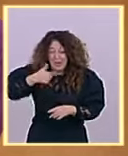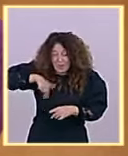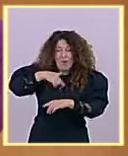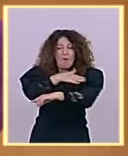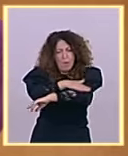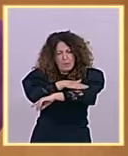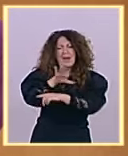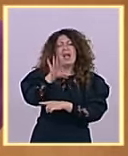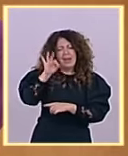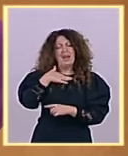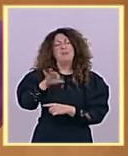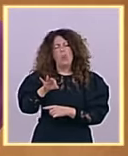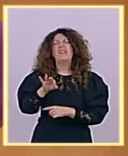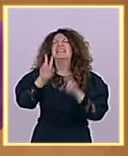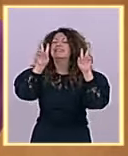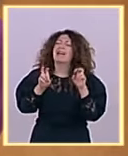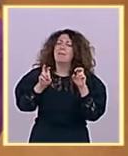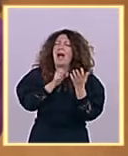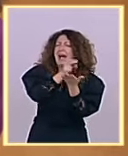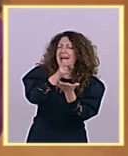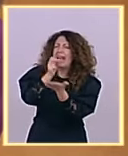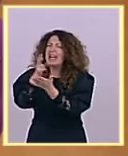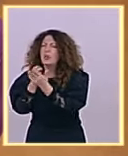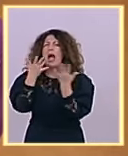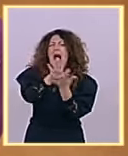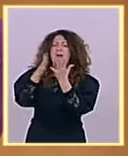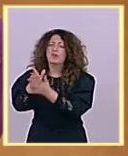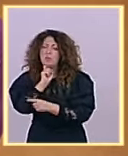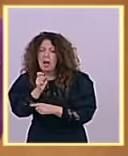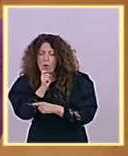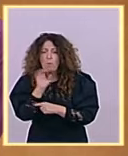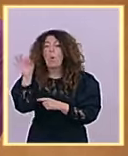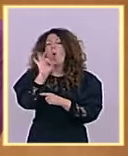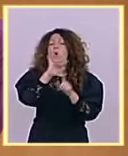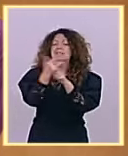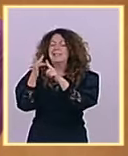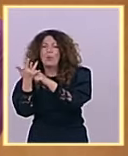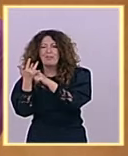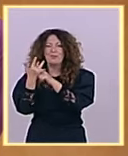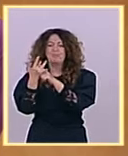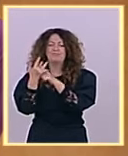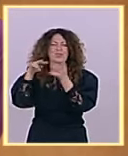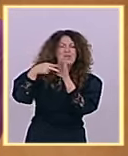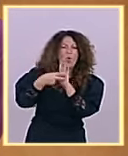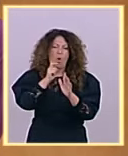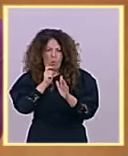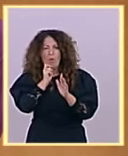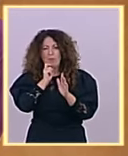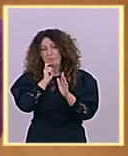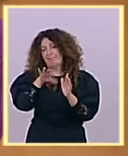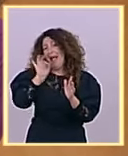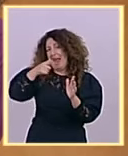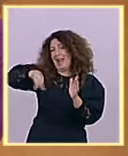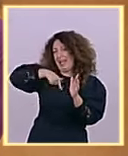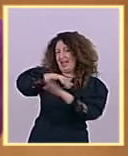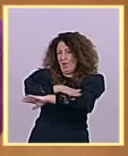cómo afrontamos las distintas situaciones usted lo ha dicho muy claramente a lo largo de su exposición usted no ha dado ninguna